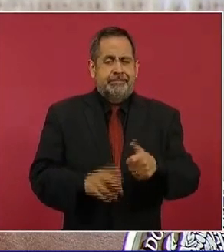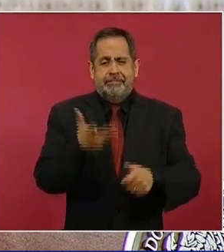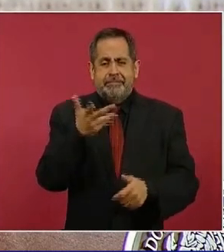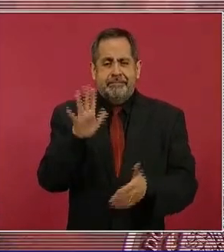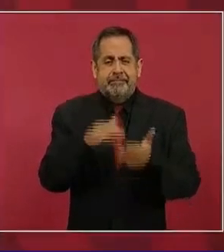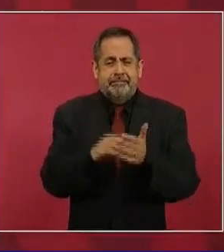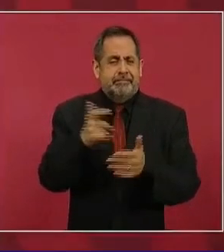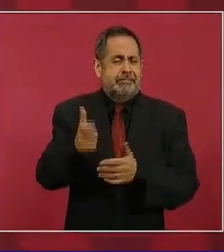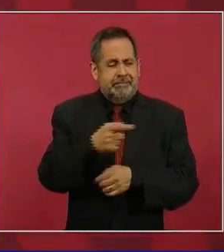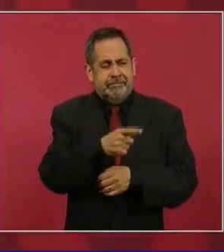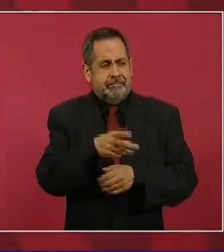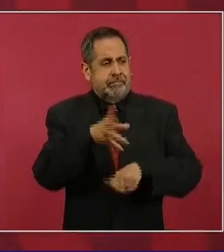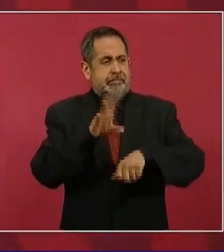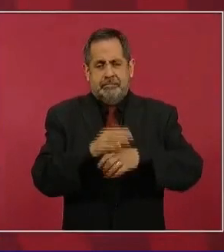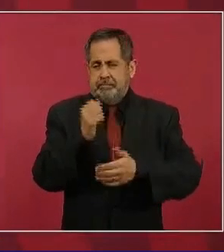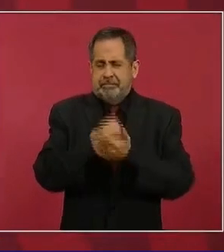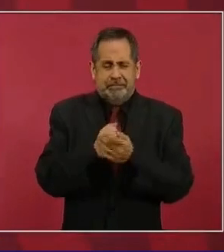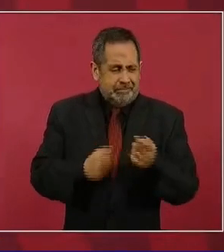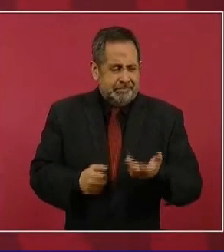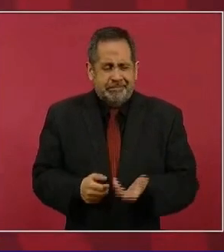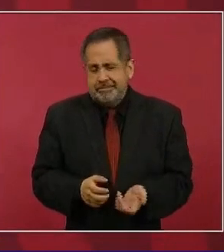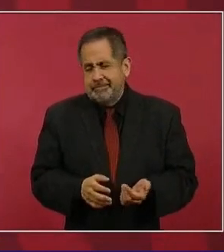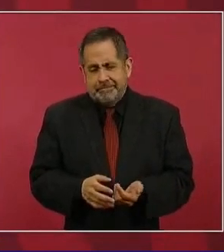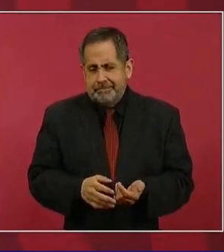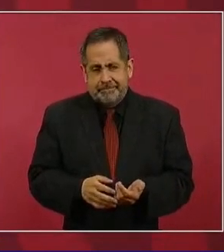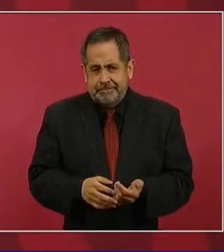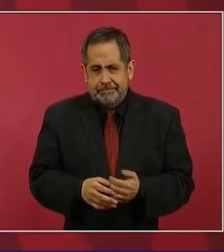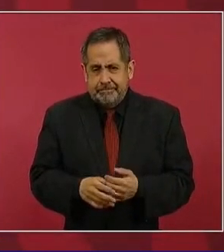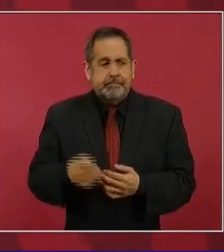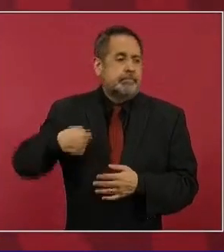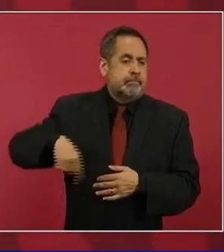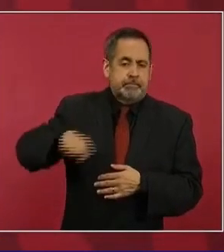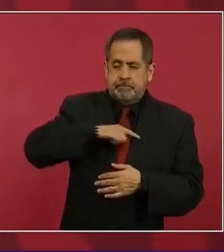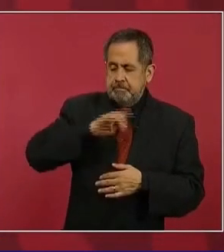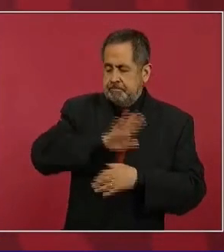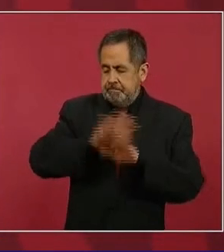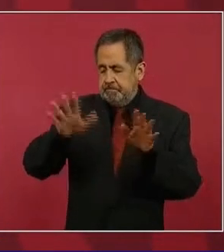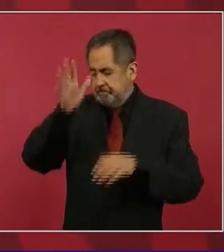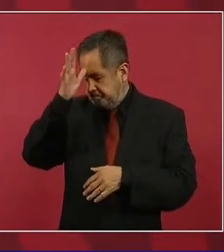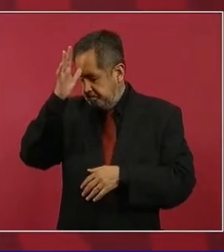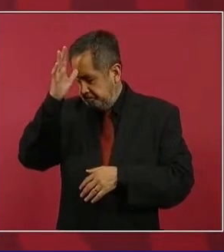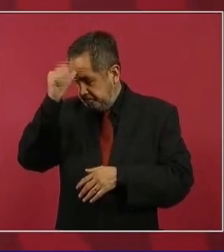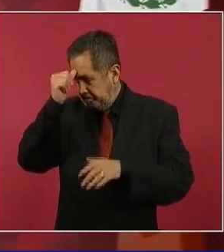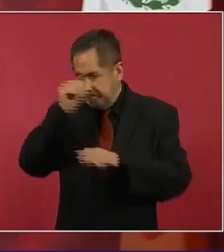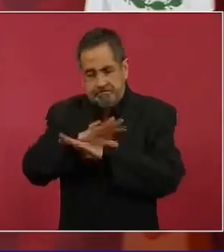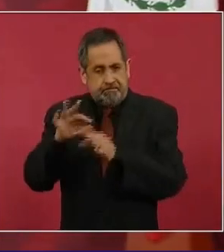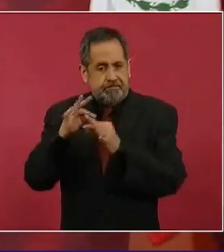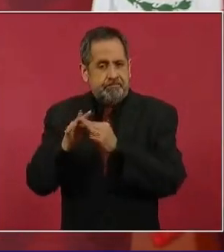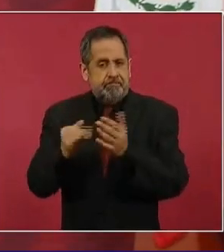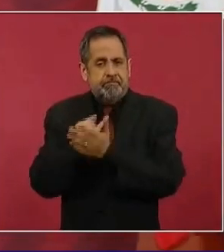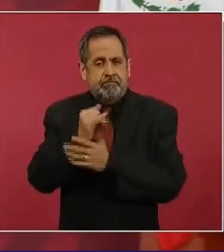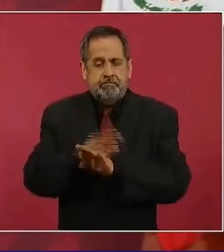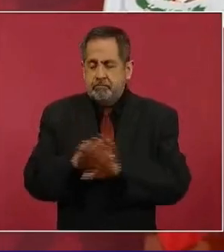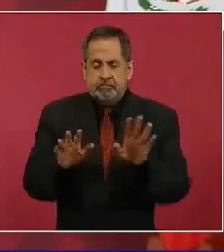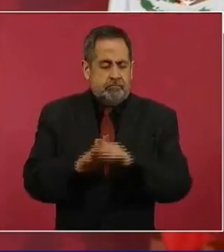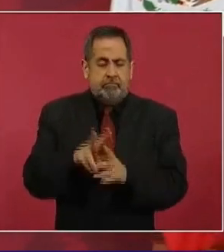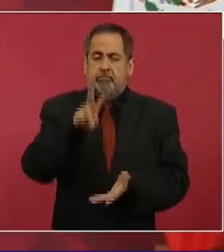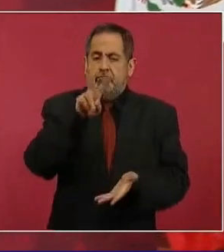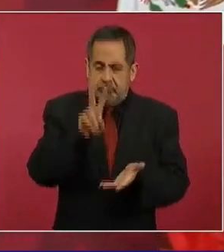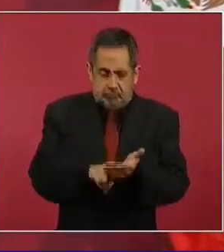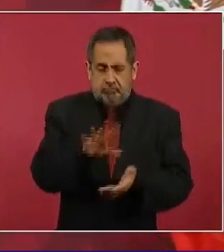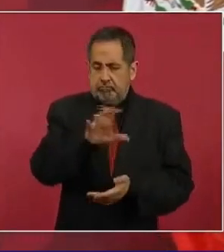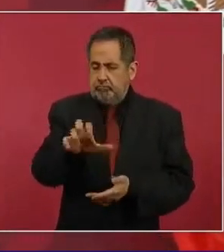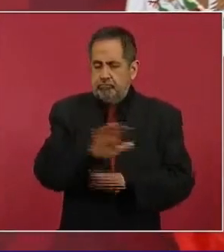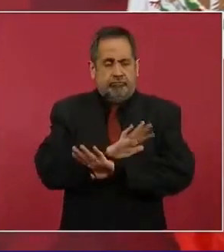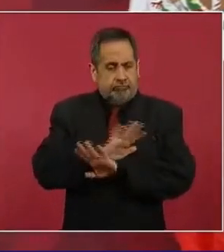10 mil pesos y habíamos acordado de que iban a ser dos mil 500